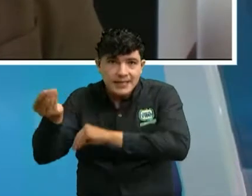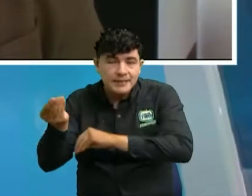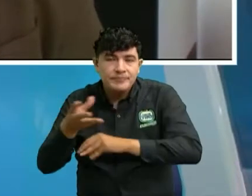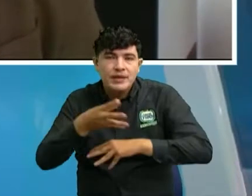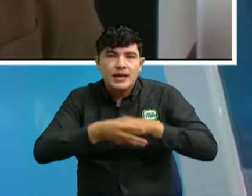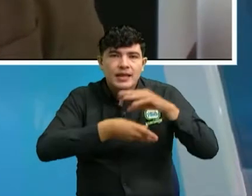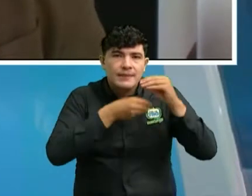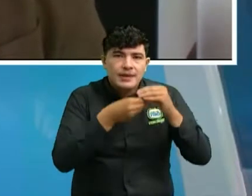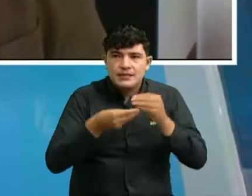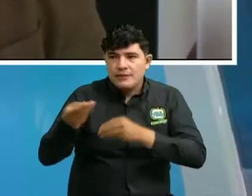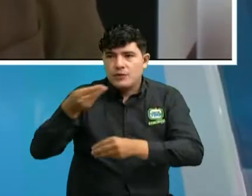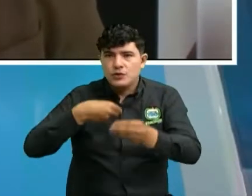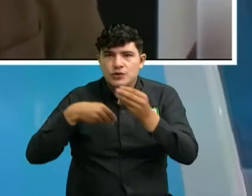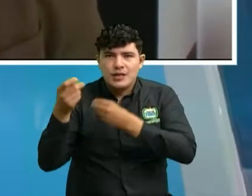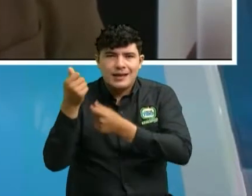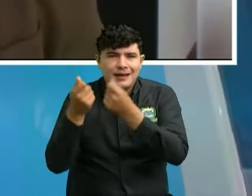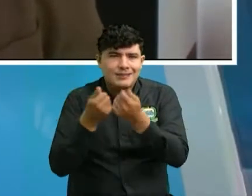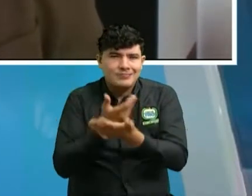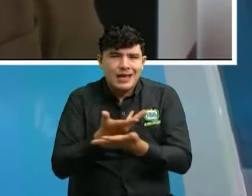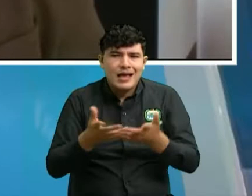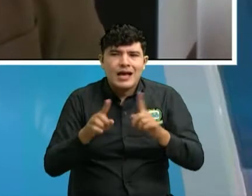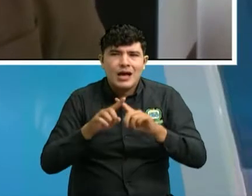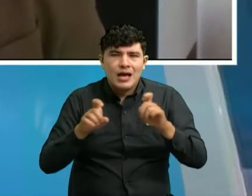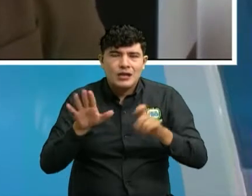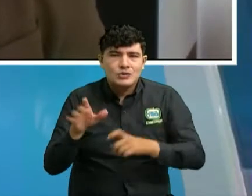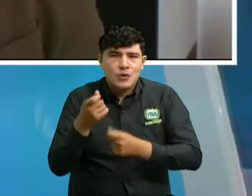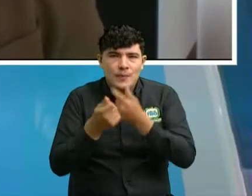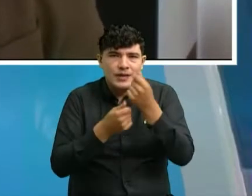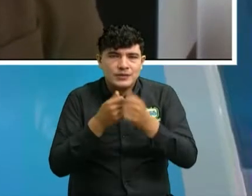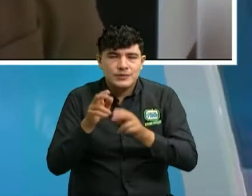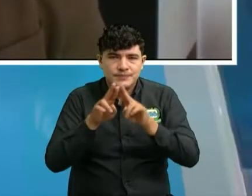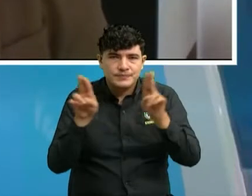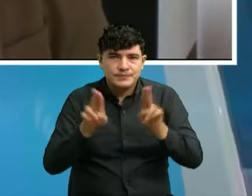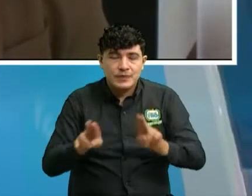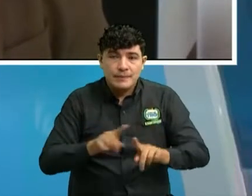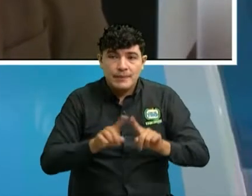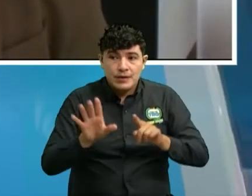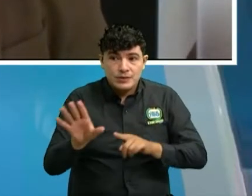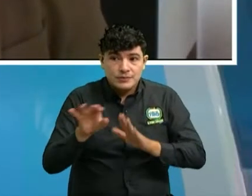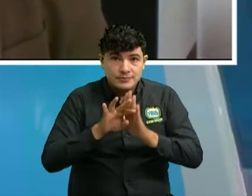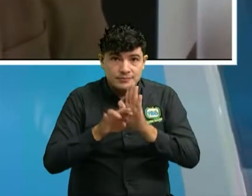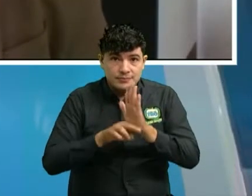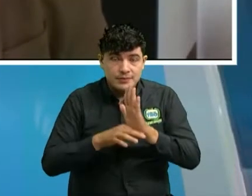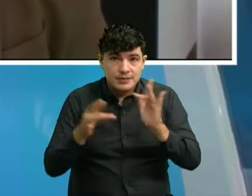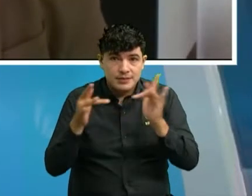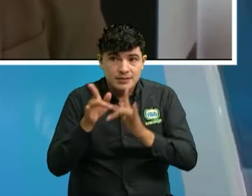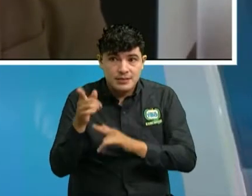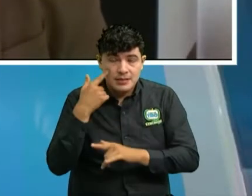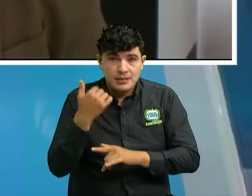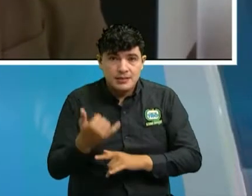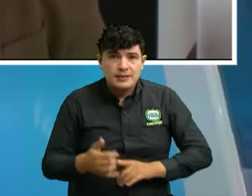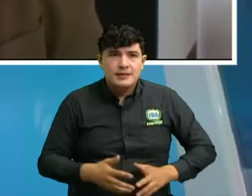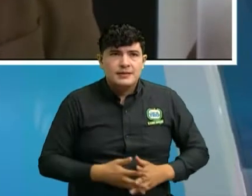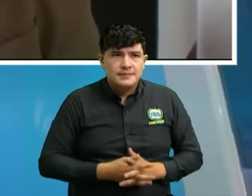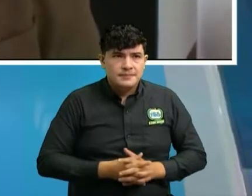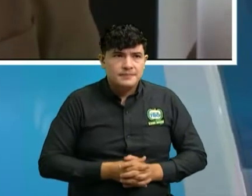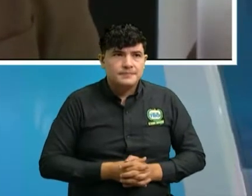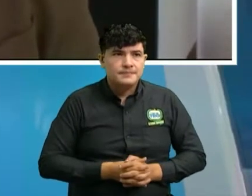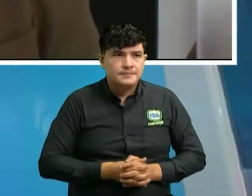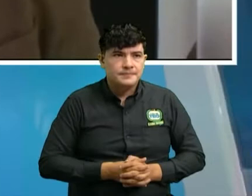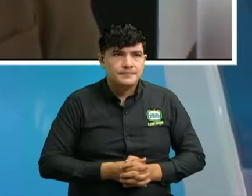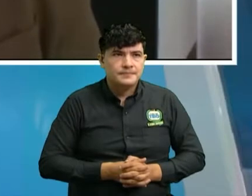devolución del dinero pero eso es para comercio electrónico pero esa norma digamos entrar a aplicárselas a los